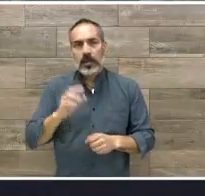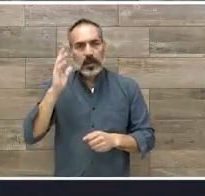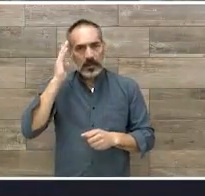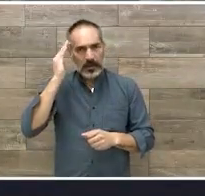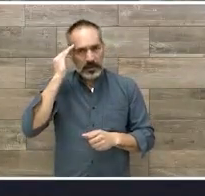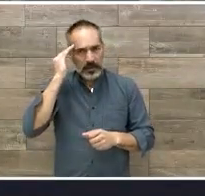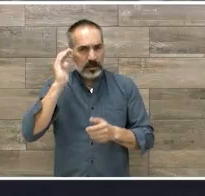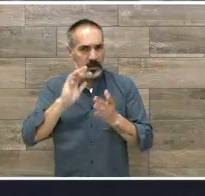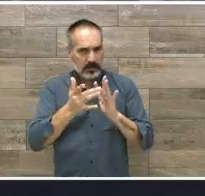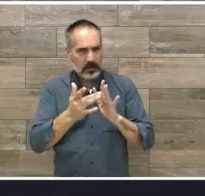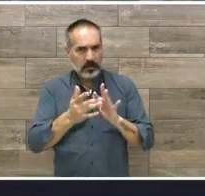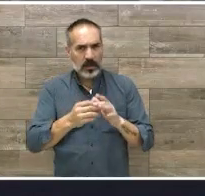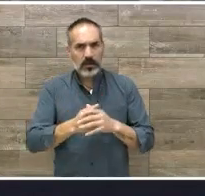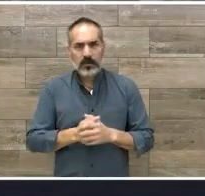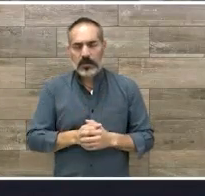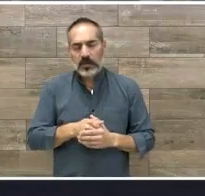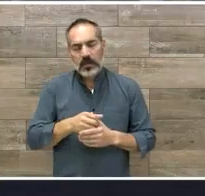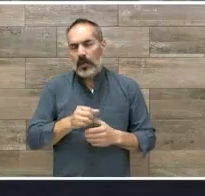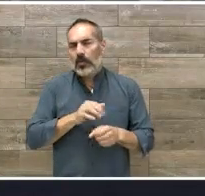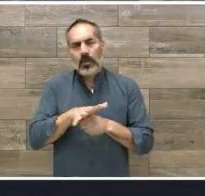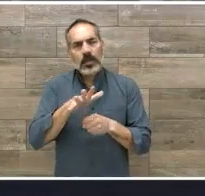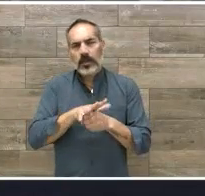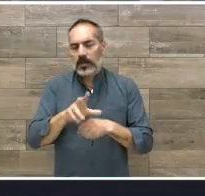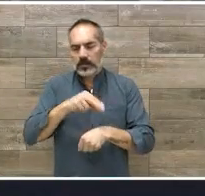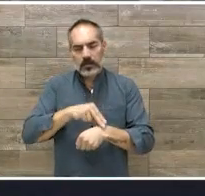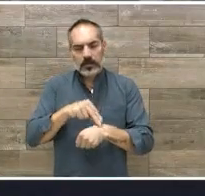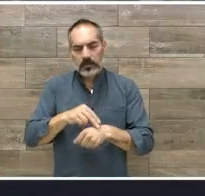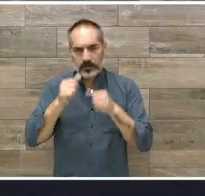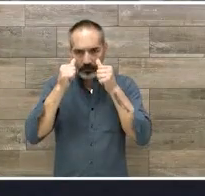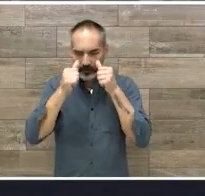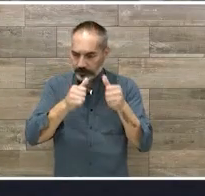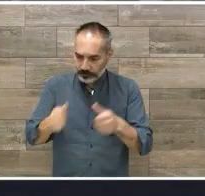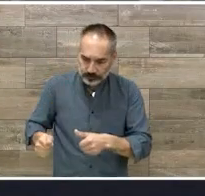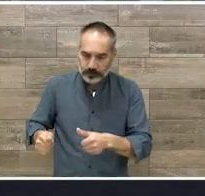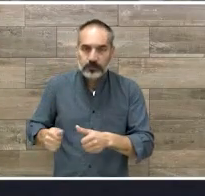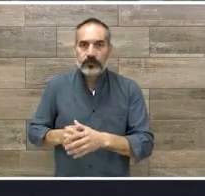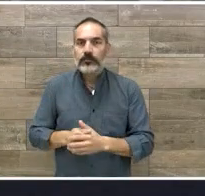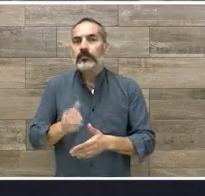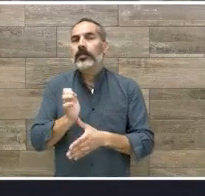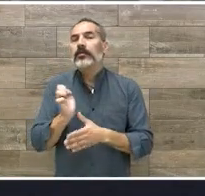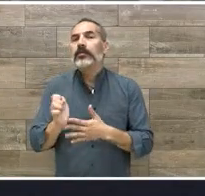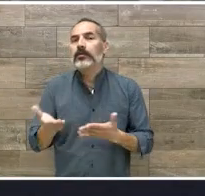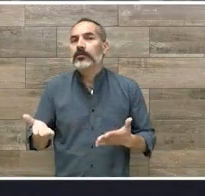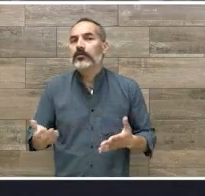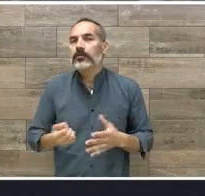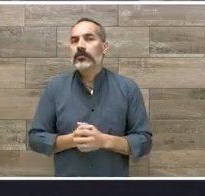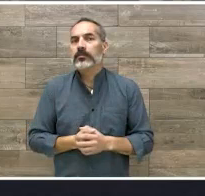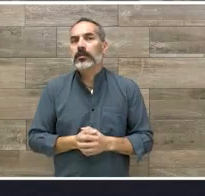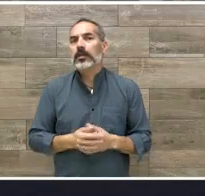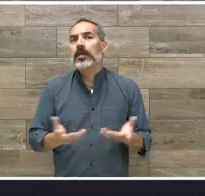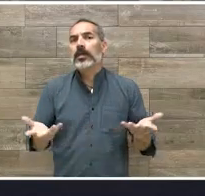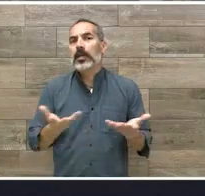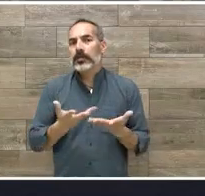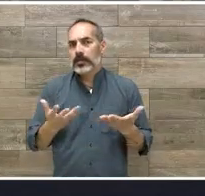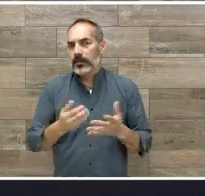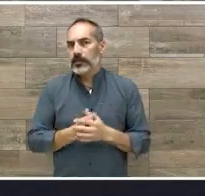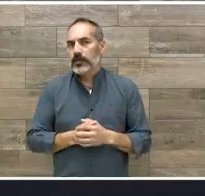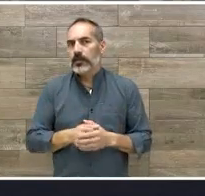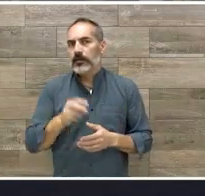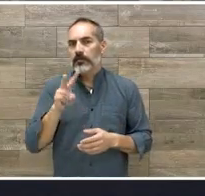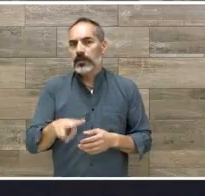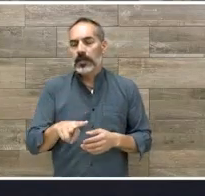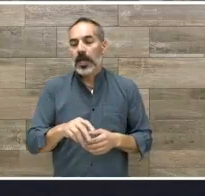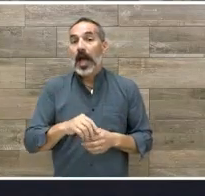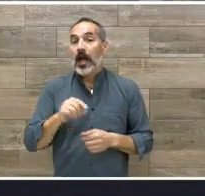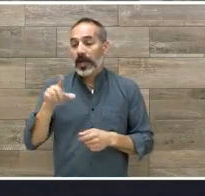gastroenterólogo, entonces se hace pues la derivación, o sea, se